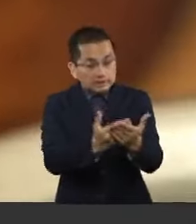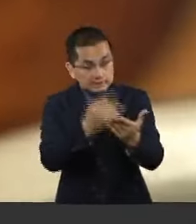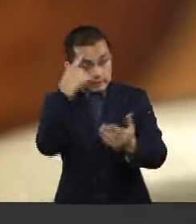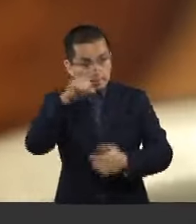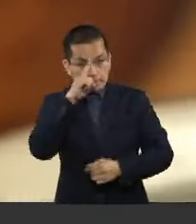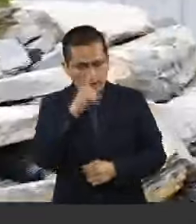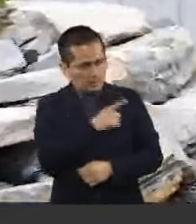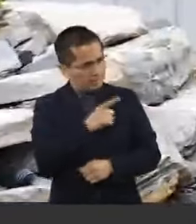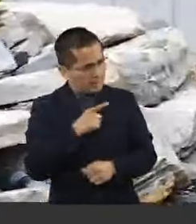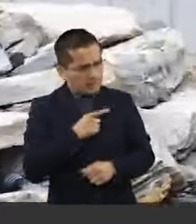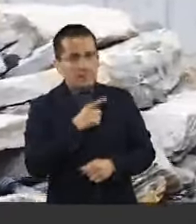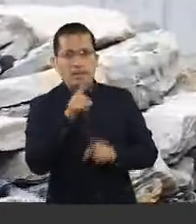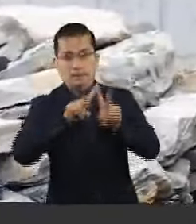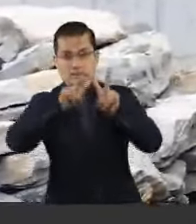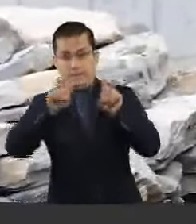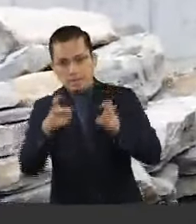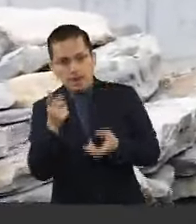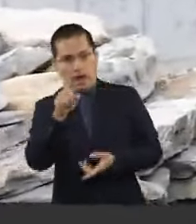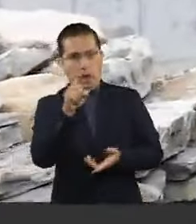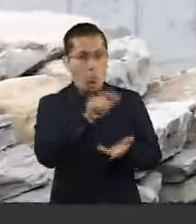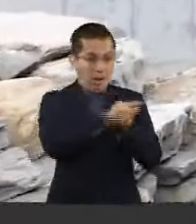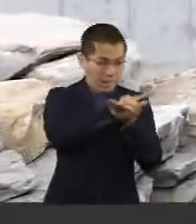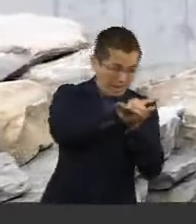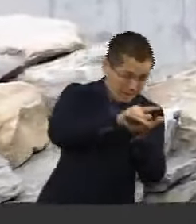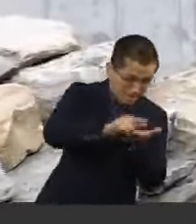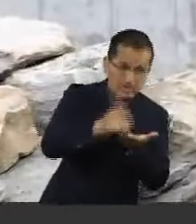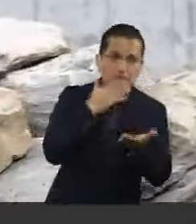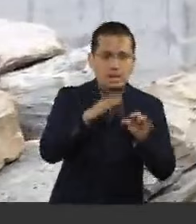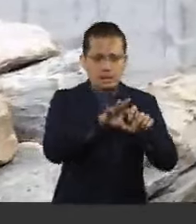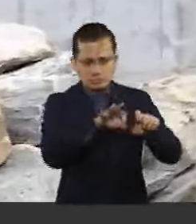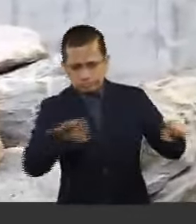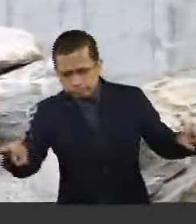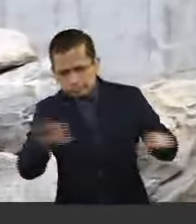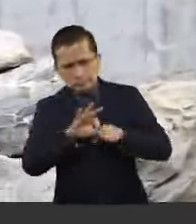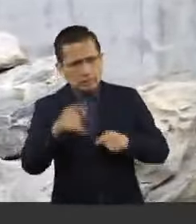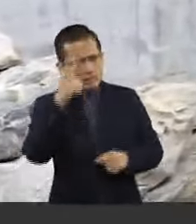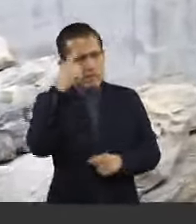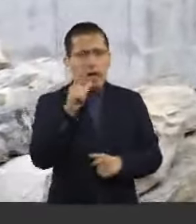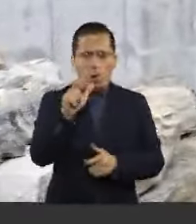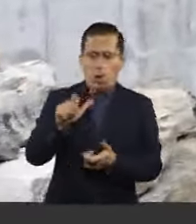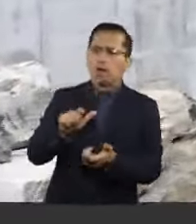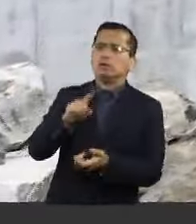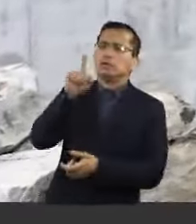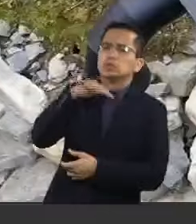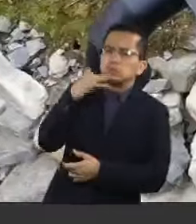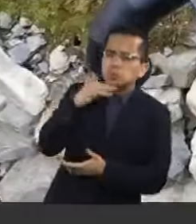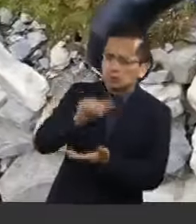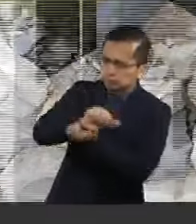materia de drenaje, alcantarillado, tratamiento y disposición de aguas residuales en dicho sector.